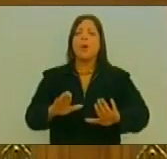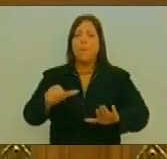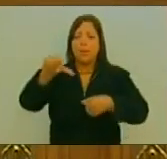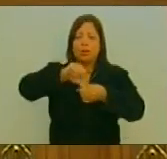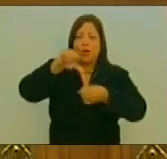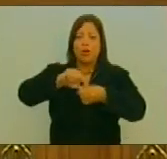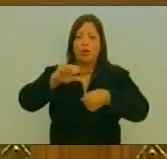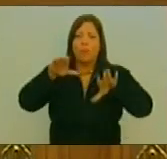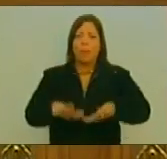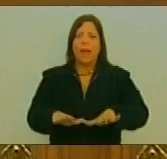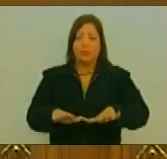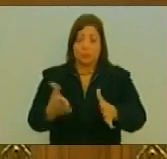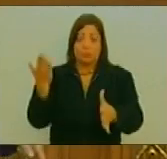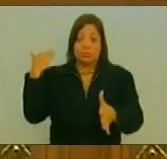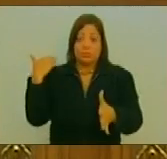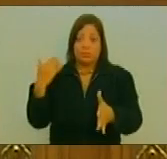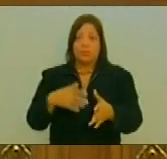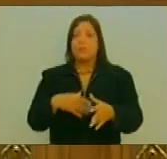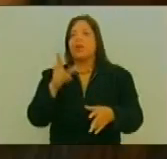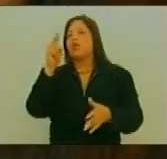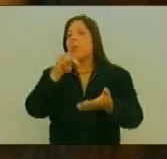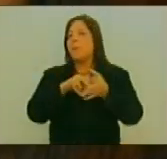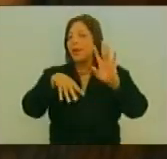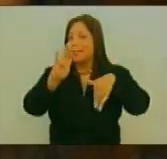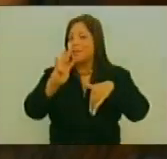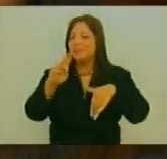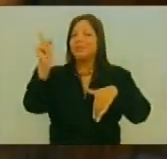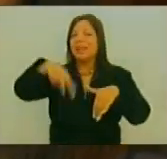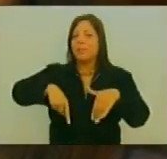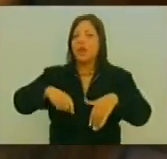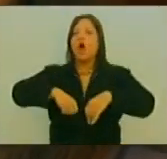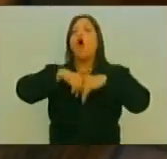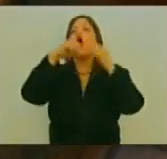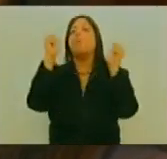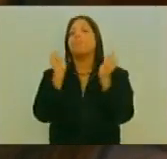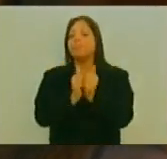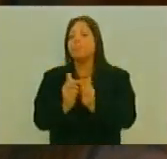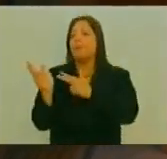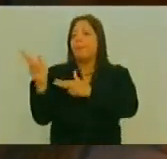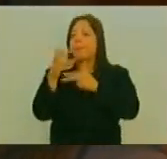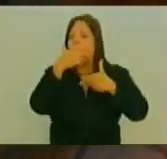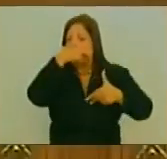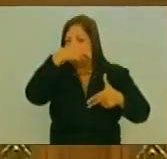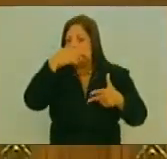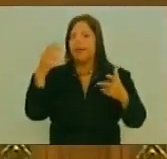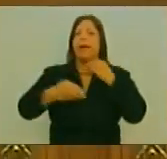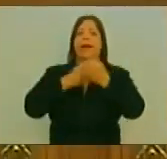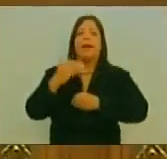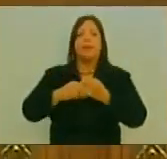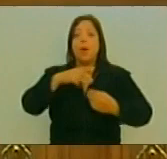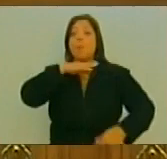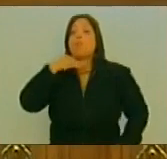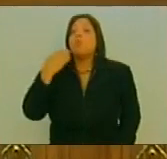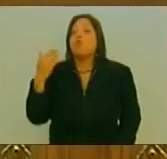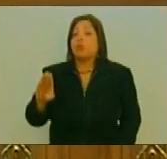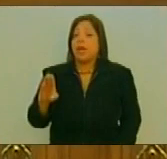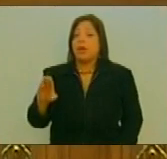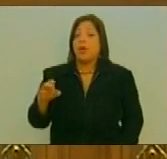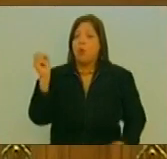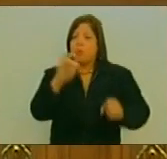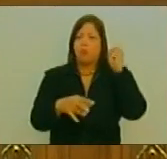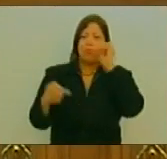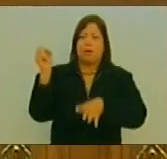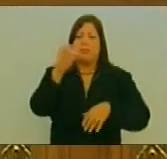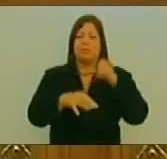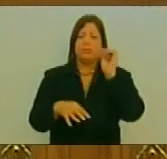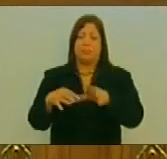Pero también Hay que recordar Como en el año 2014 También compatriotas Y hermanos Murieron Tras las guarimbas